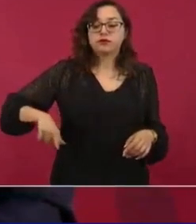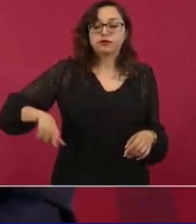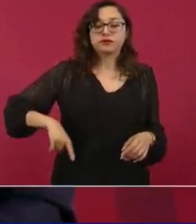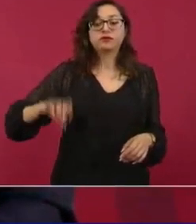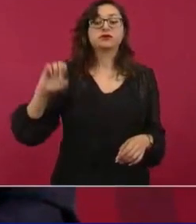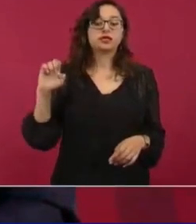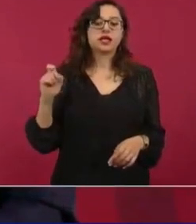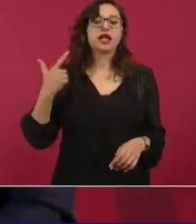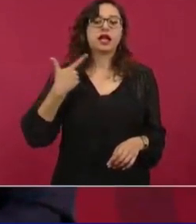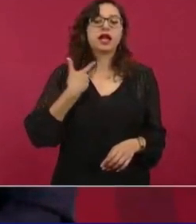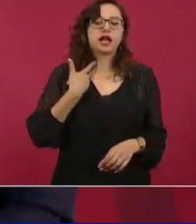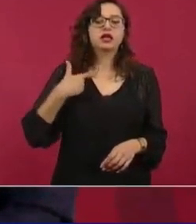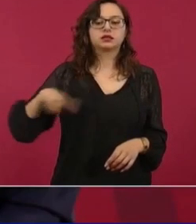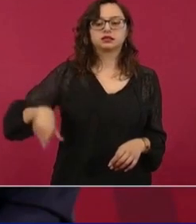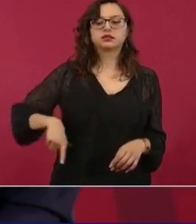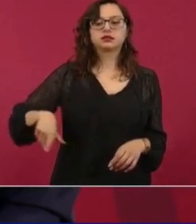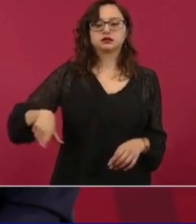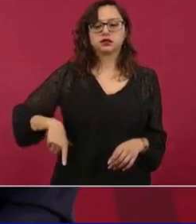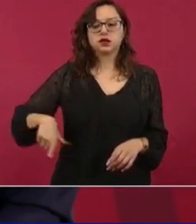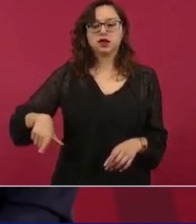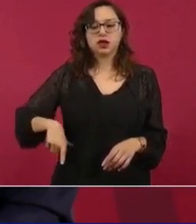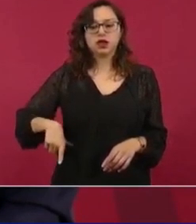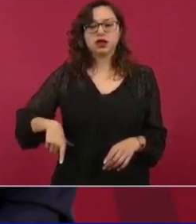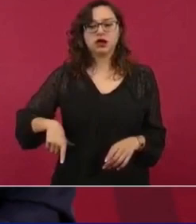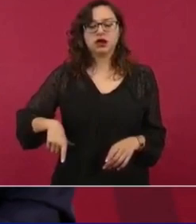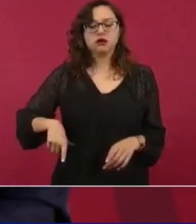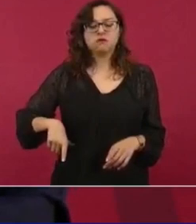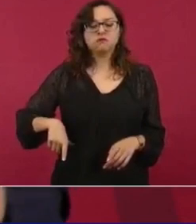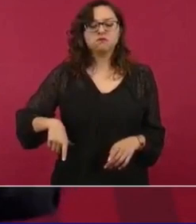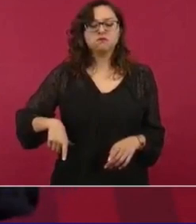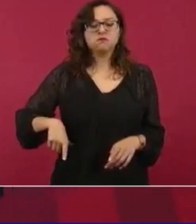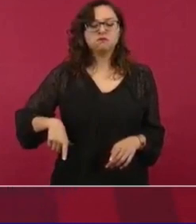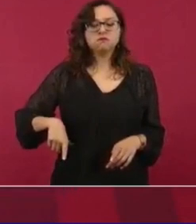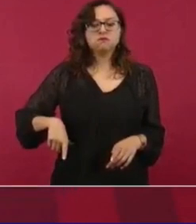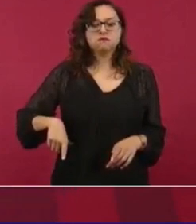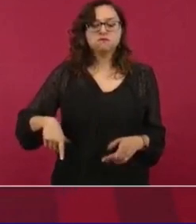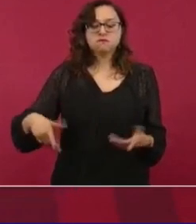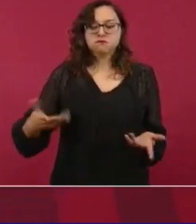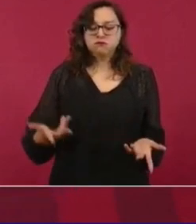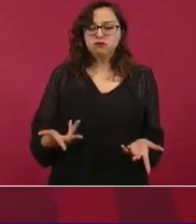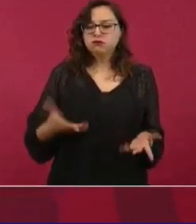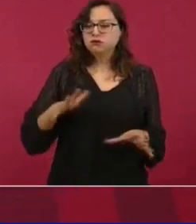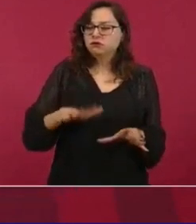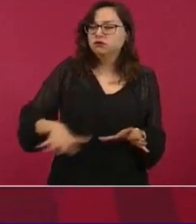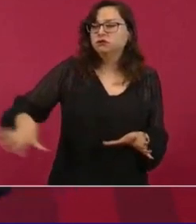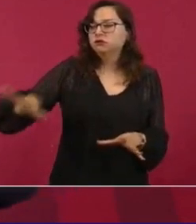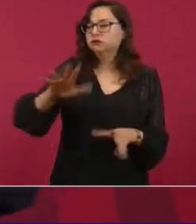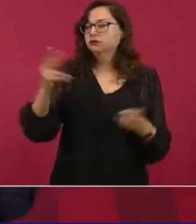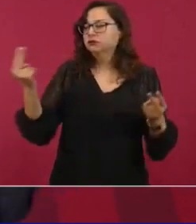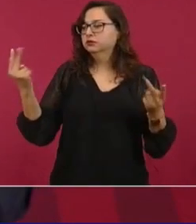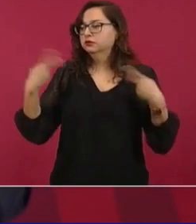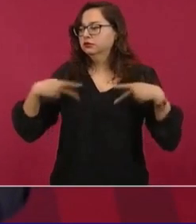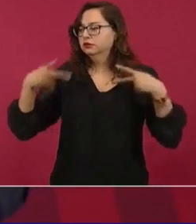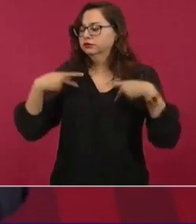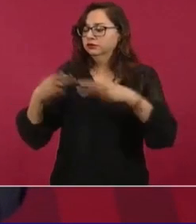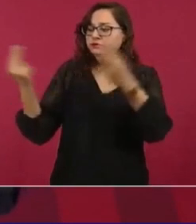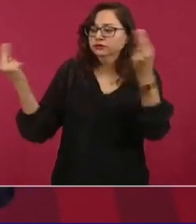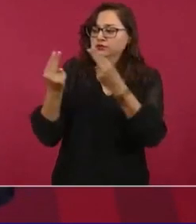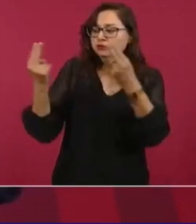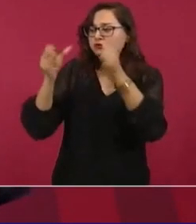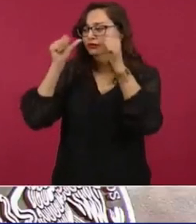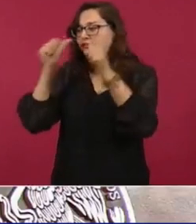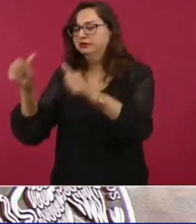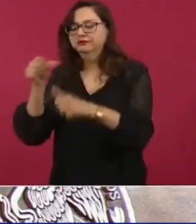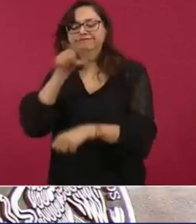atendiendo las necesidades de la gente, el